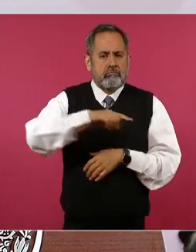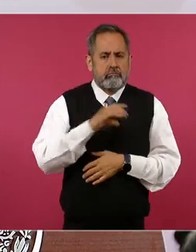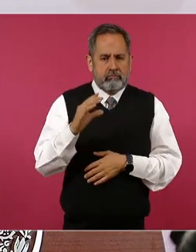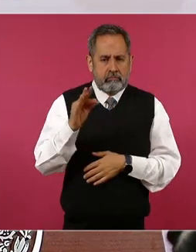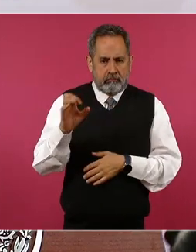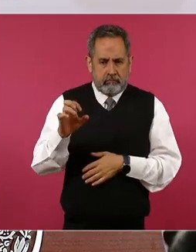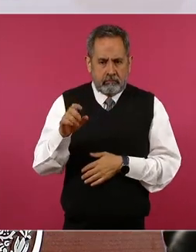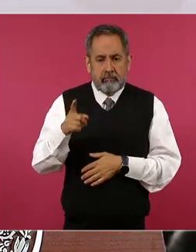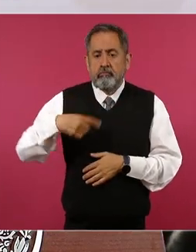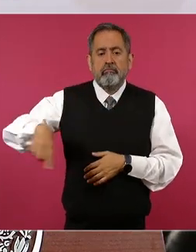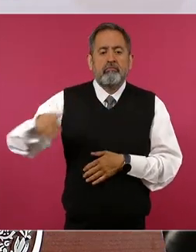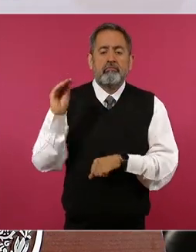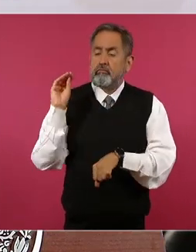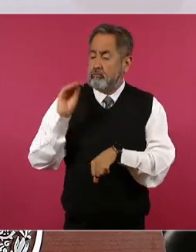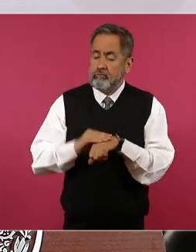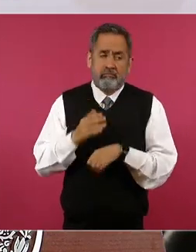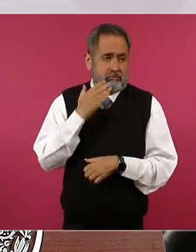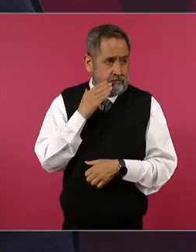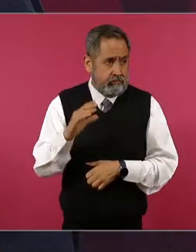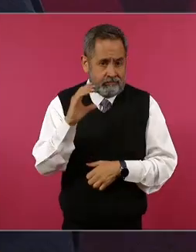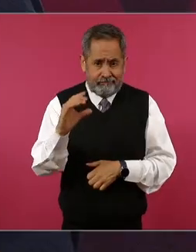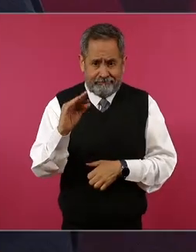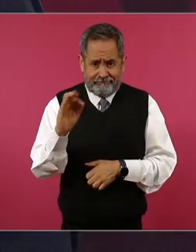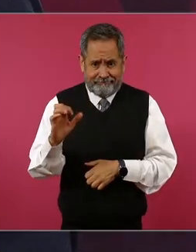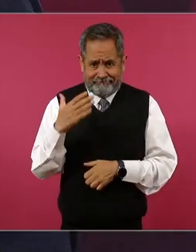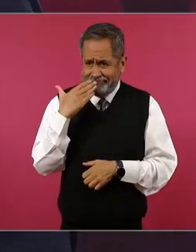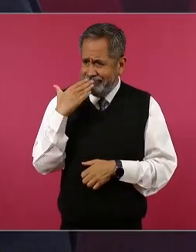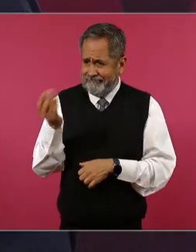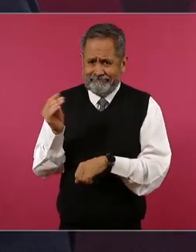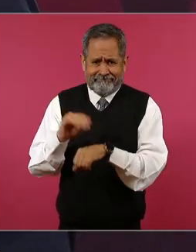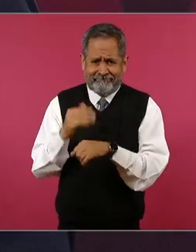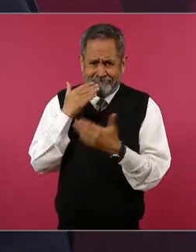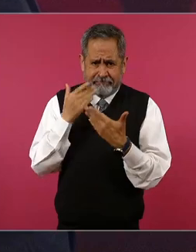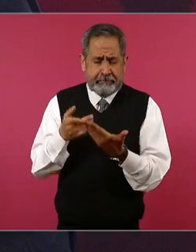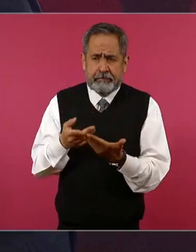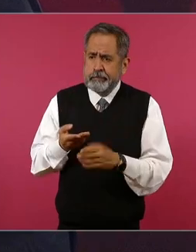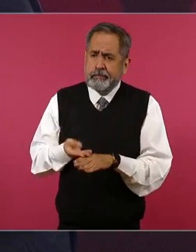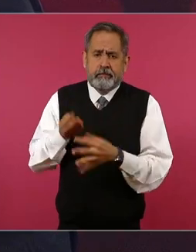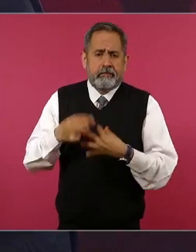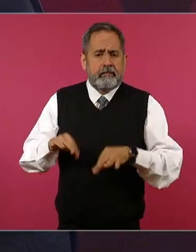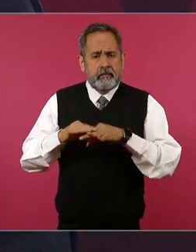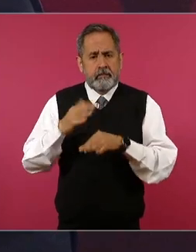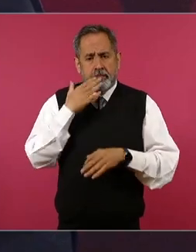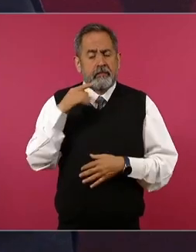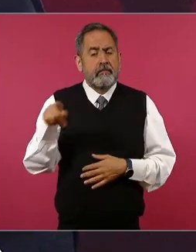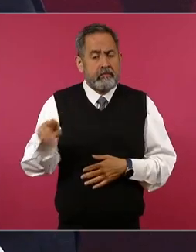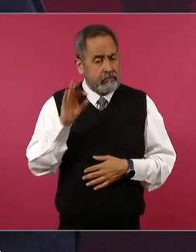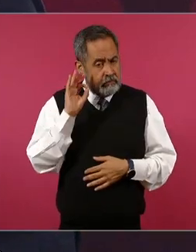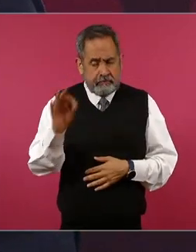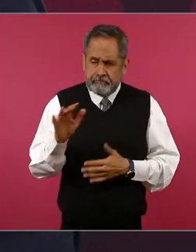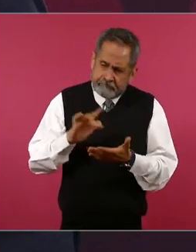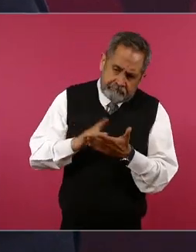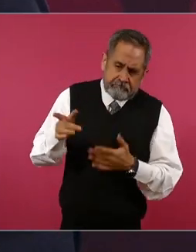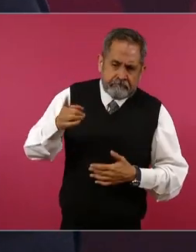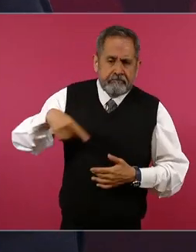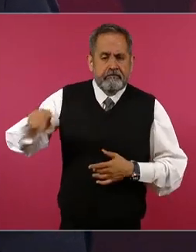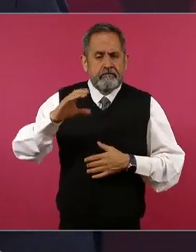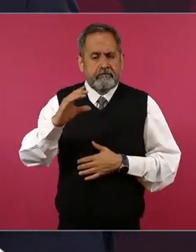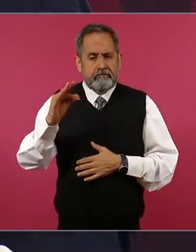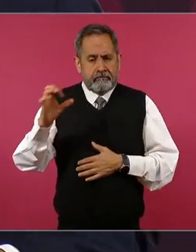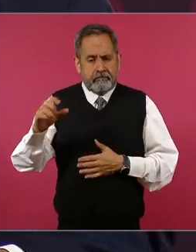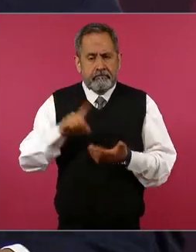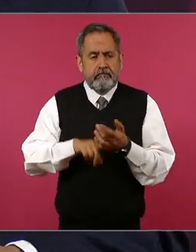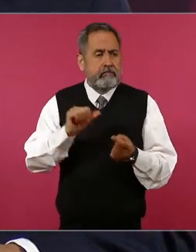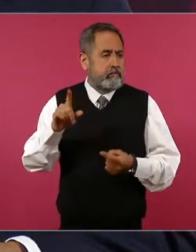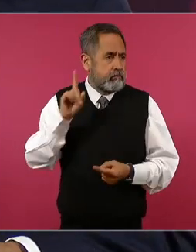que se han portado muy bien mucho muy bien tenemos mucho que agradecerles a las